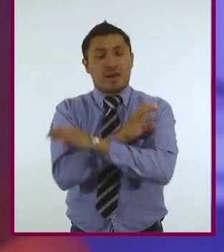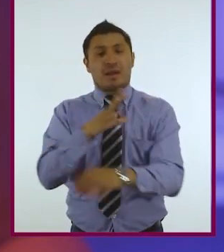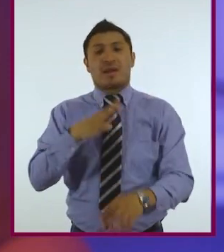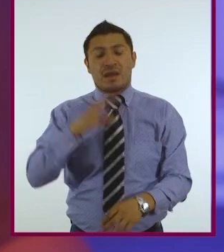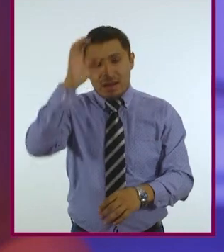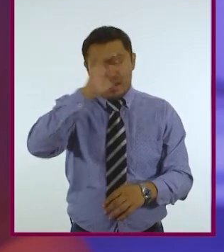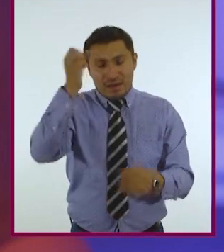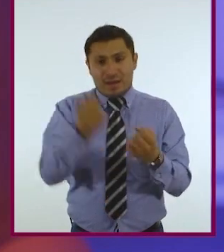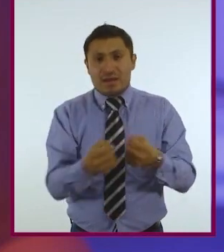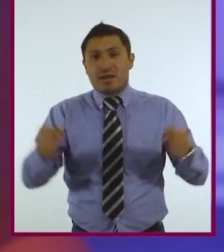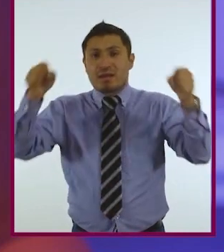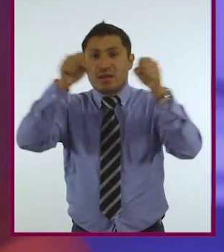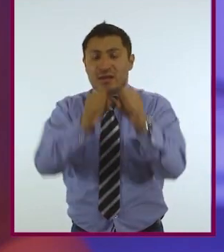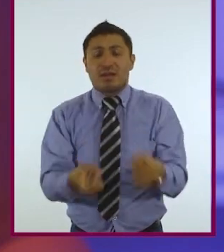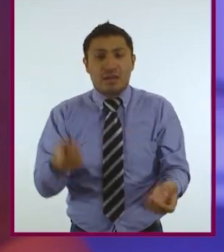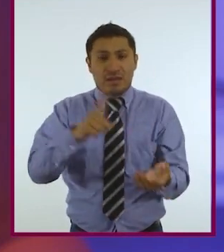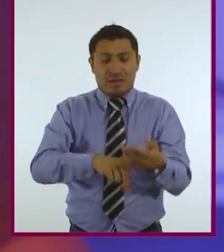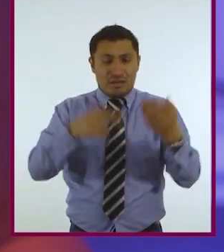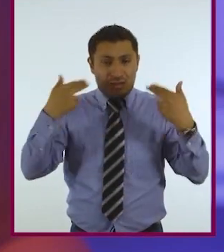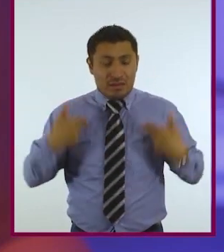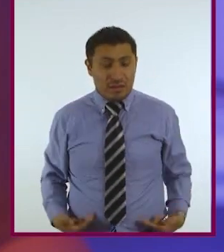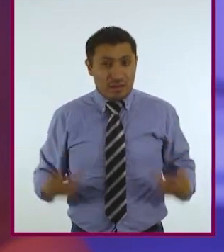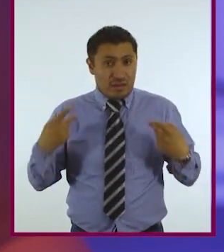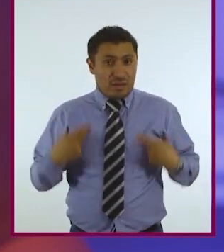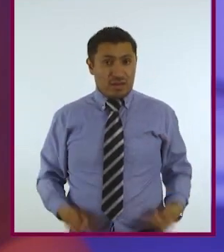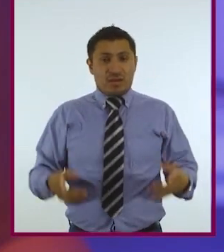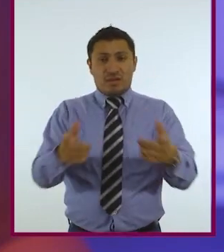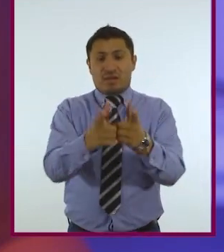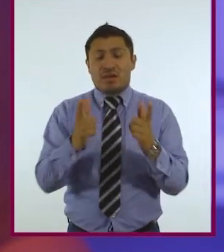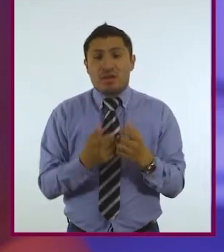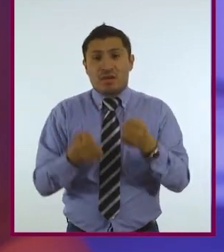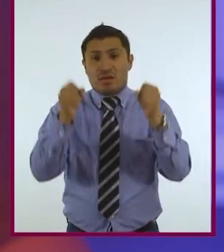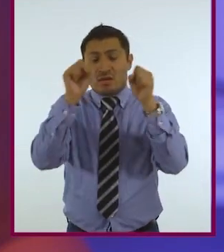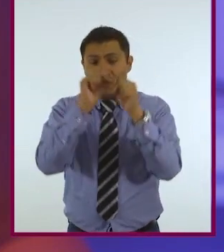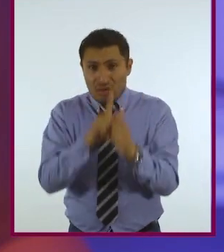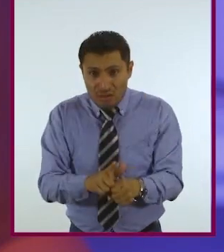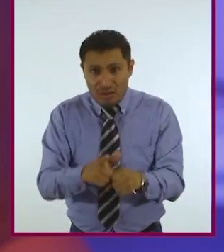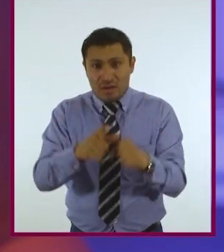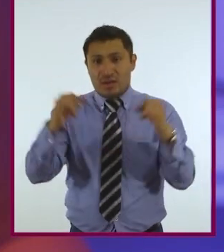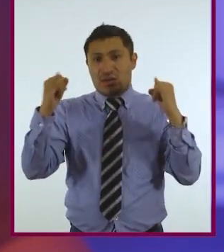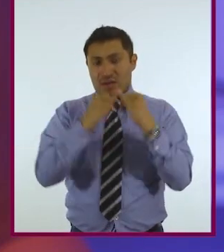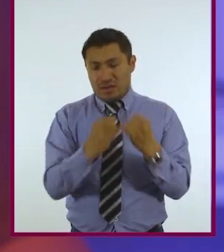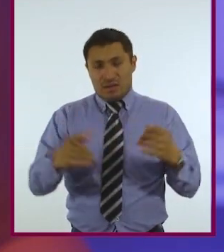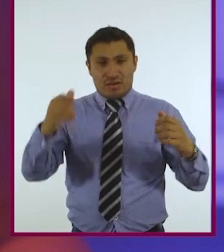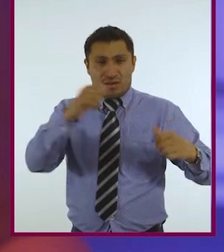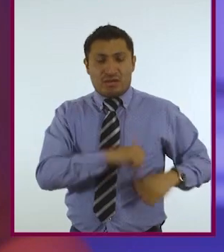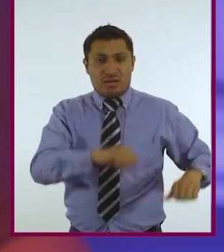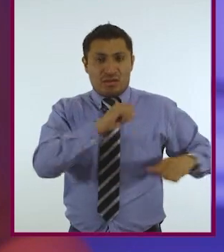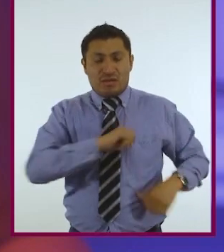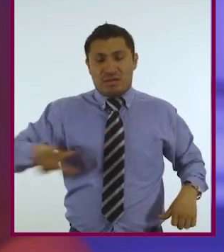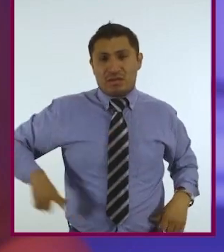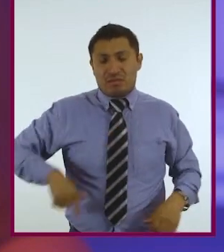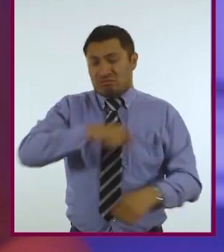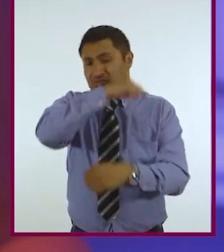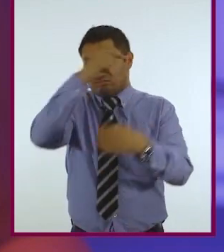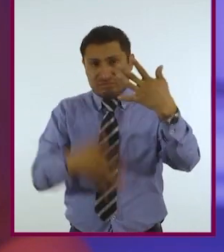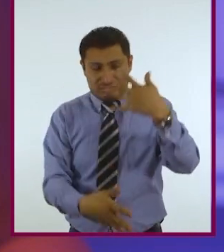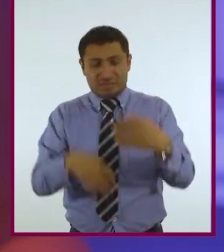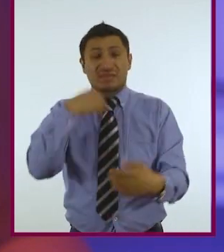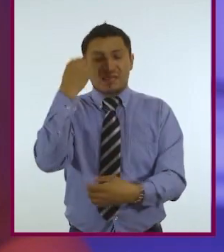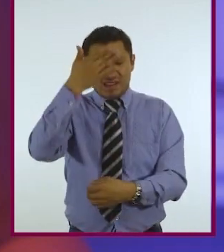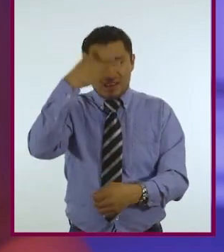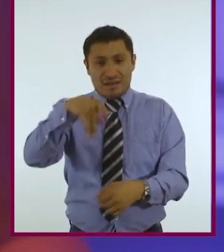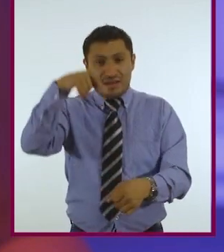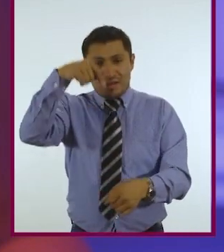una disciplina social que abarca individuos, grupos sociales, corporaciones, instituciones y autoridades y gobiernos. ¿Quieres saber